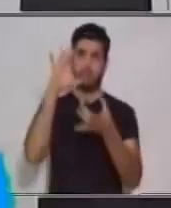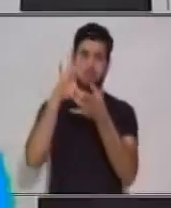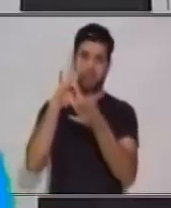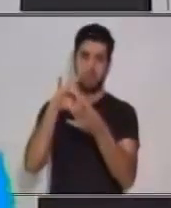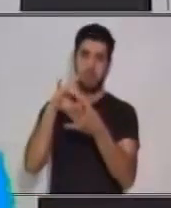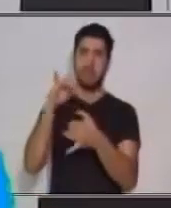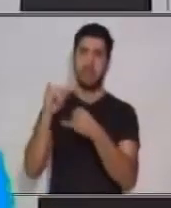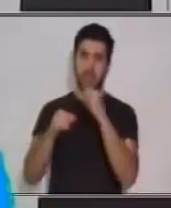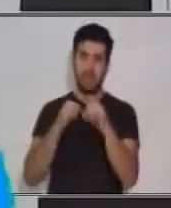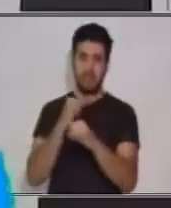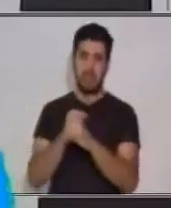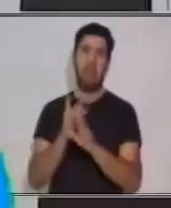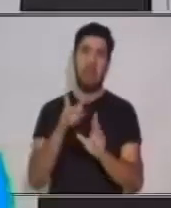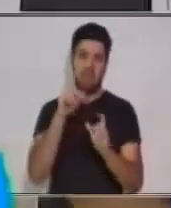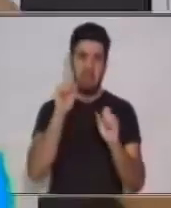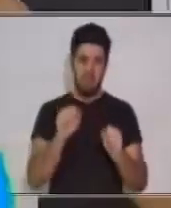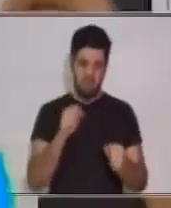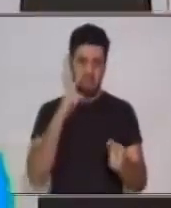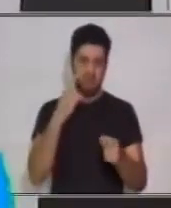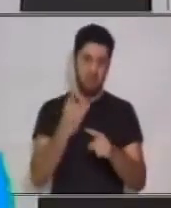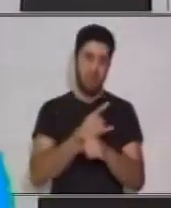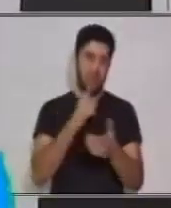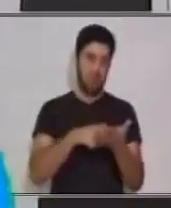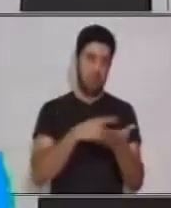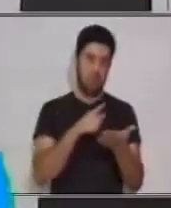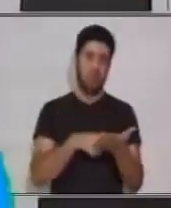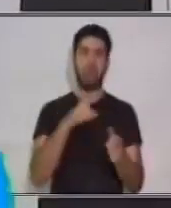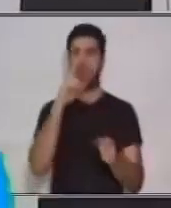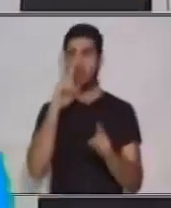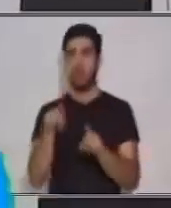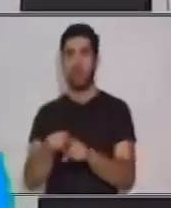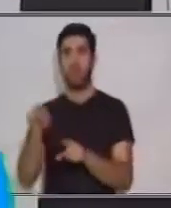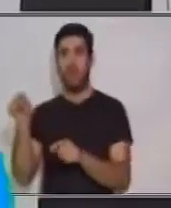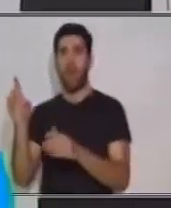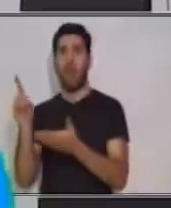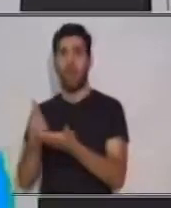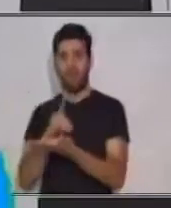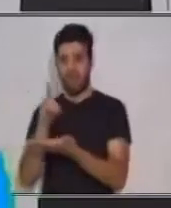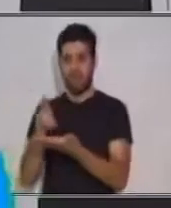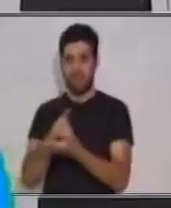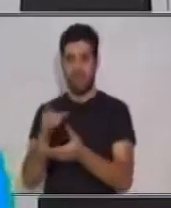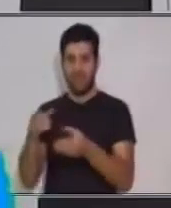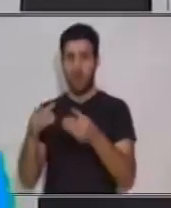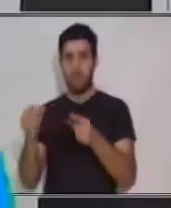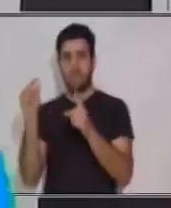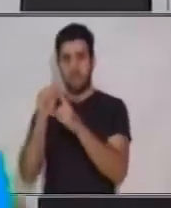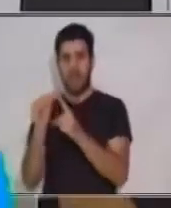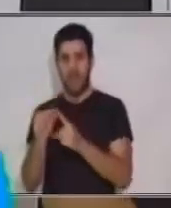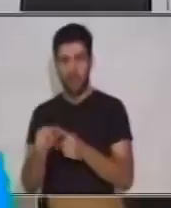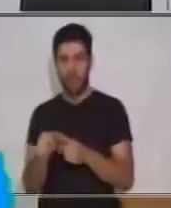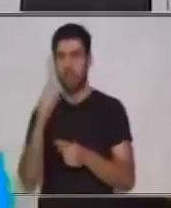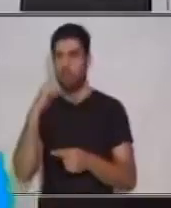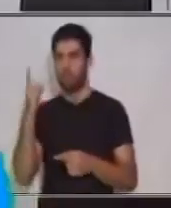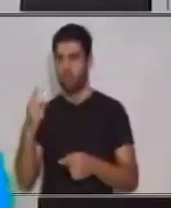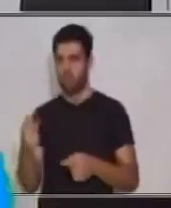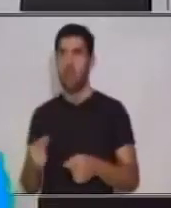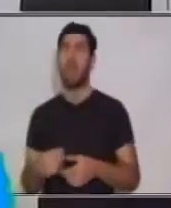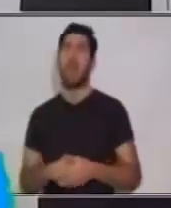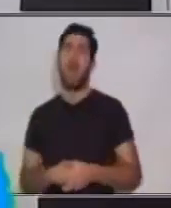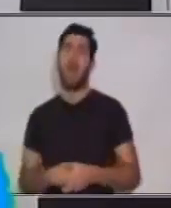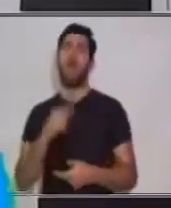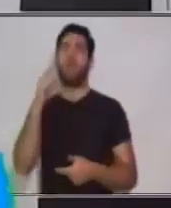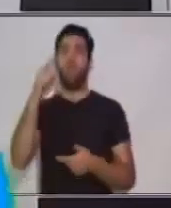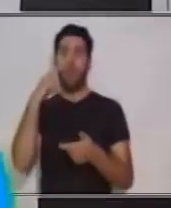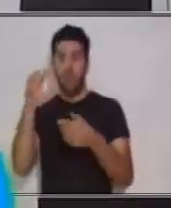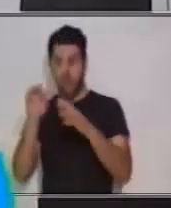puedes investigar por ese medio. En los diccionarios que a veces te pedimos en la escuela es precisamente para esto. Para que tú puedas